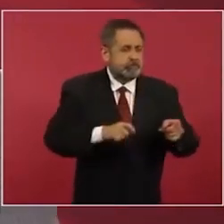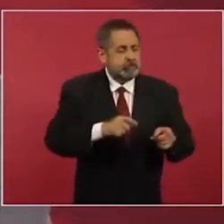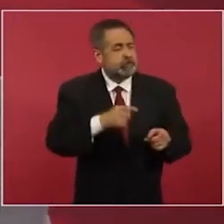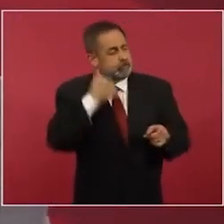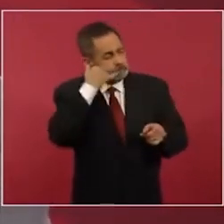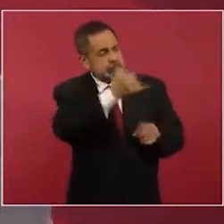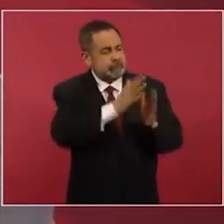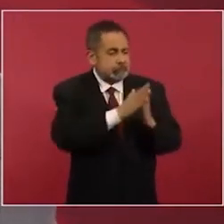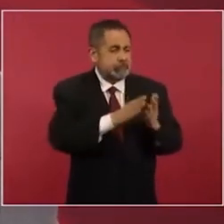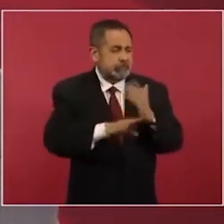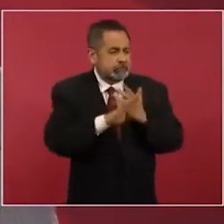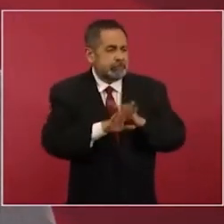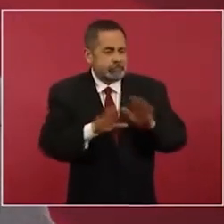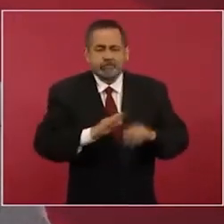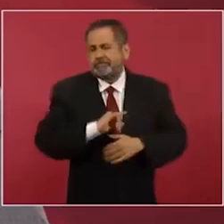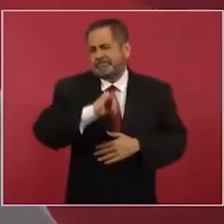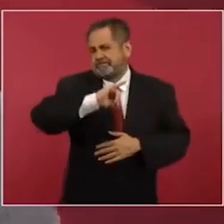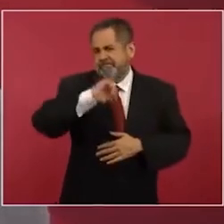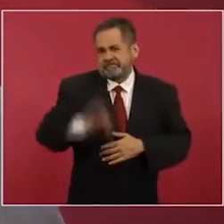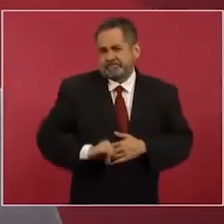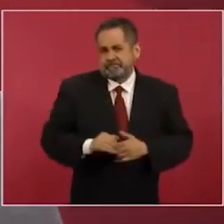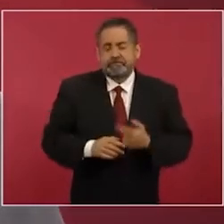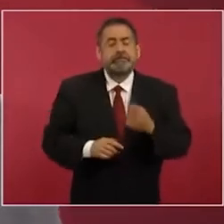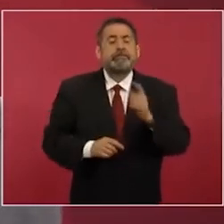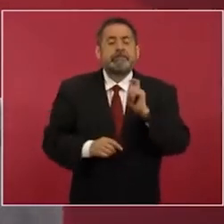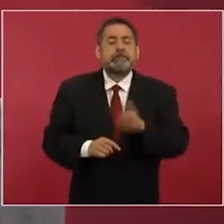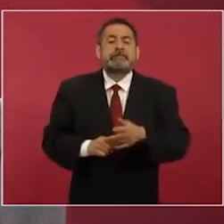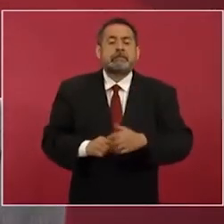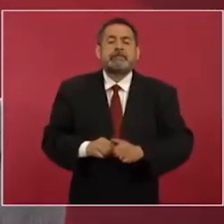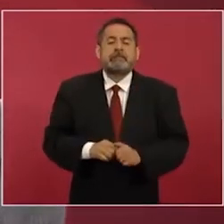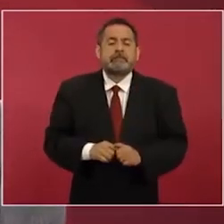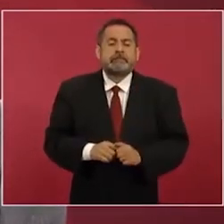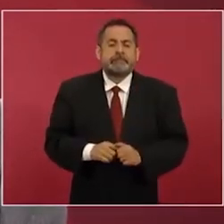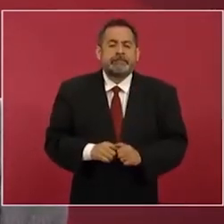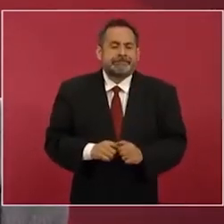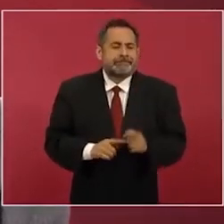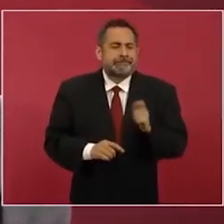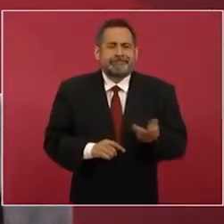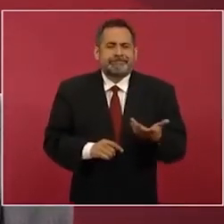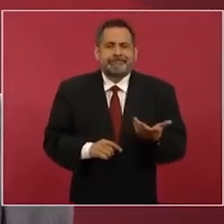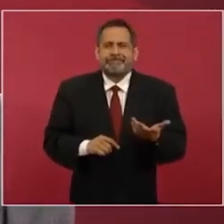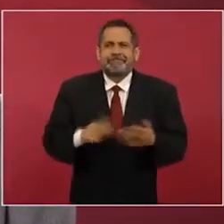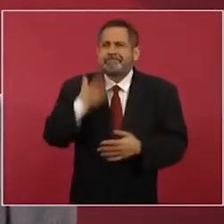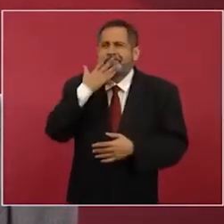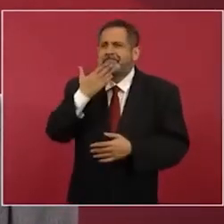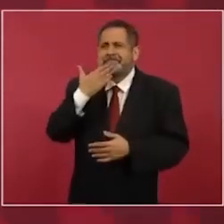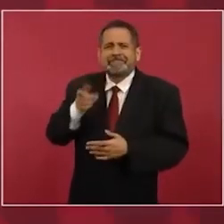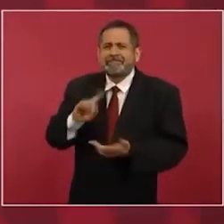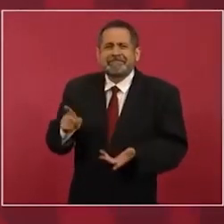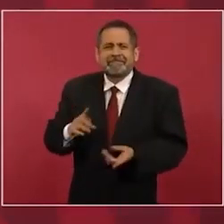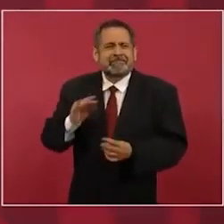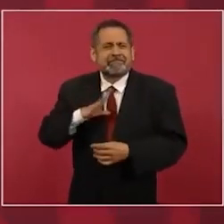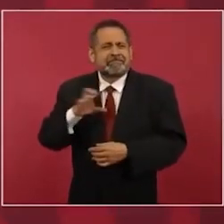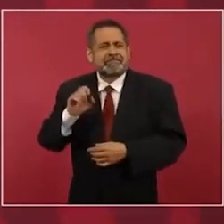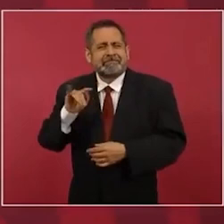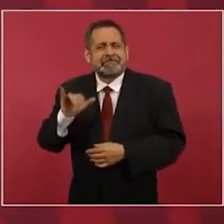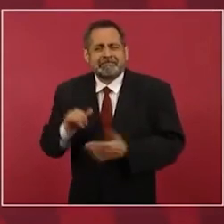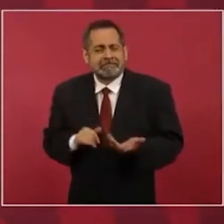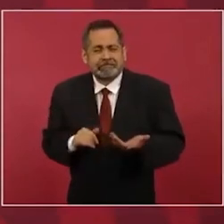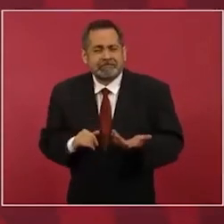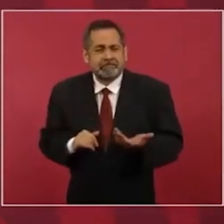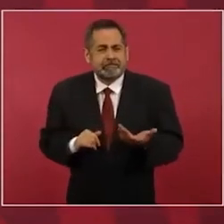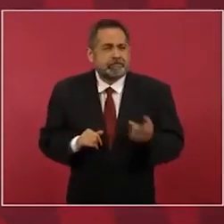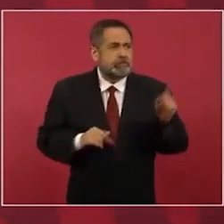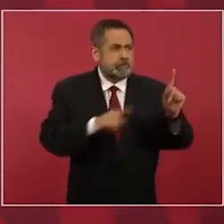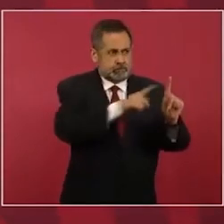eso es inmoral, el que quite